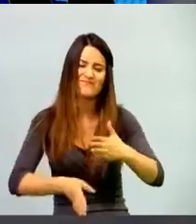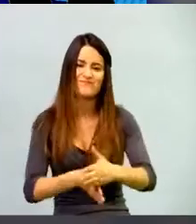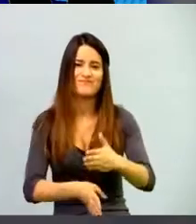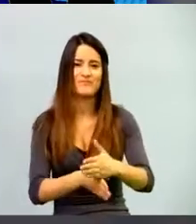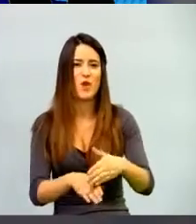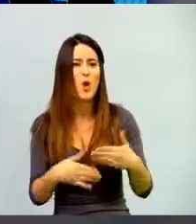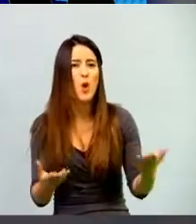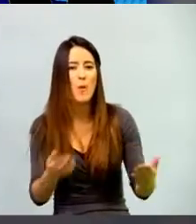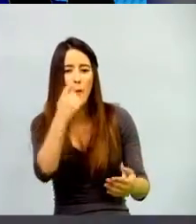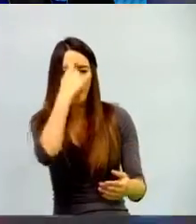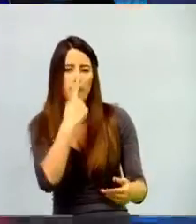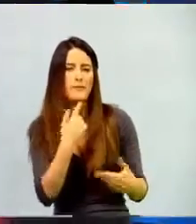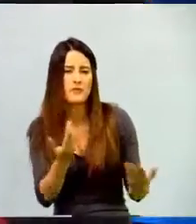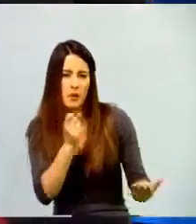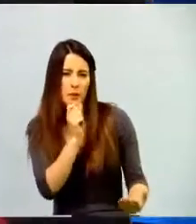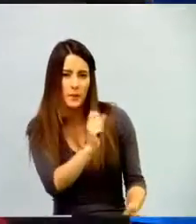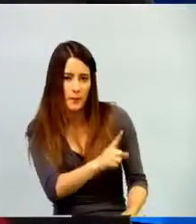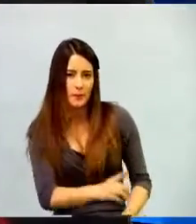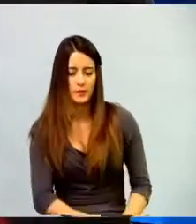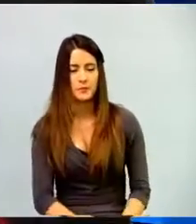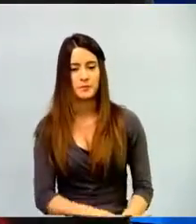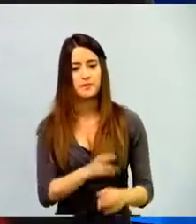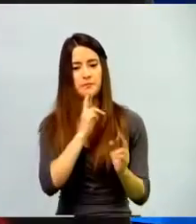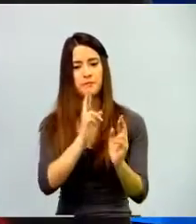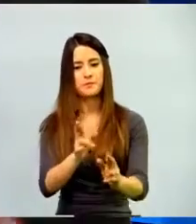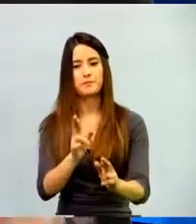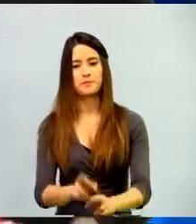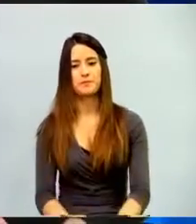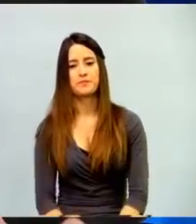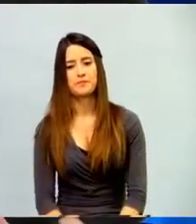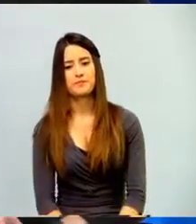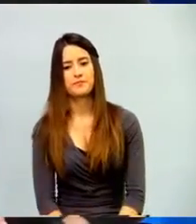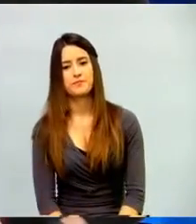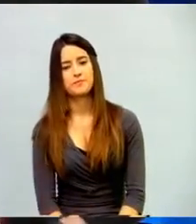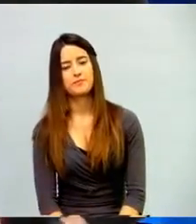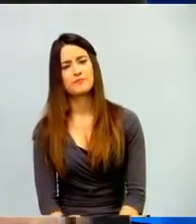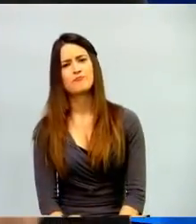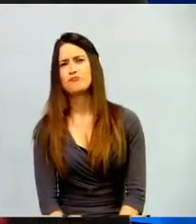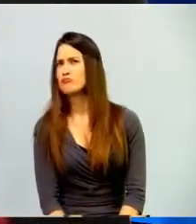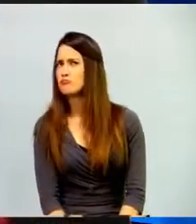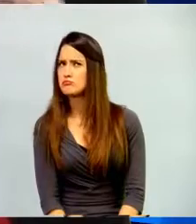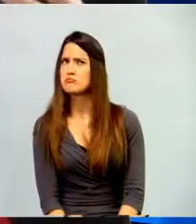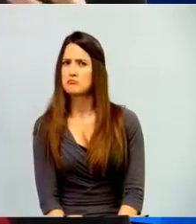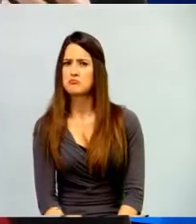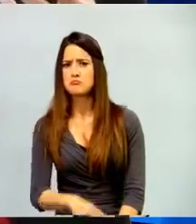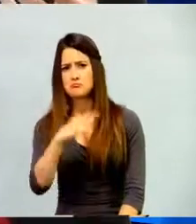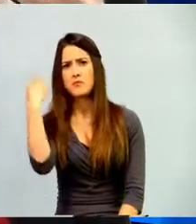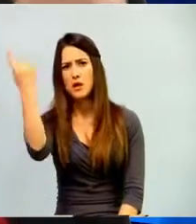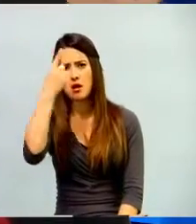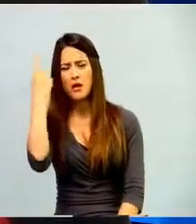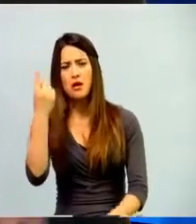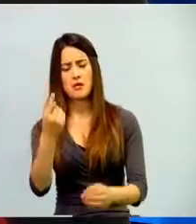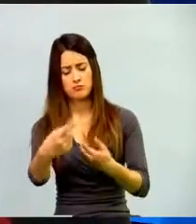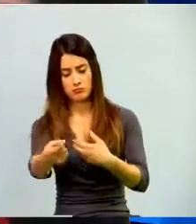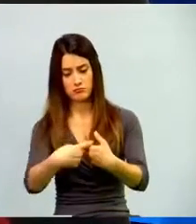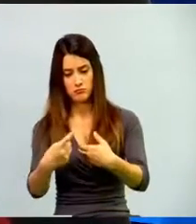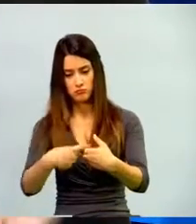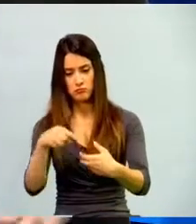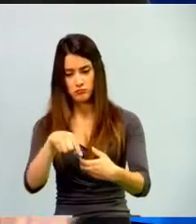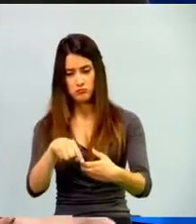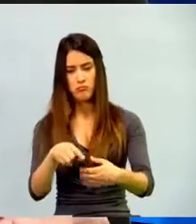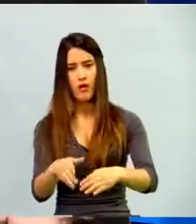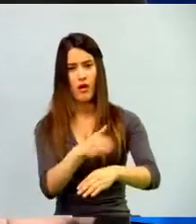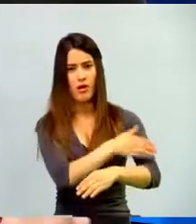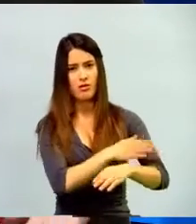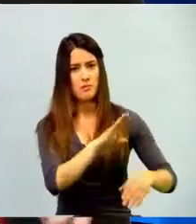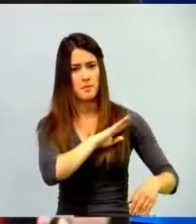básica, pues, son chicos, pues, que generalmente están bien preparados, son chicos, pues, que vienen con